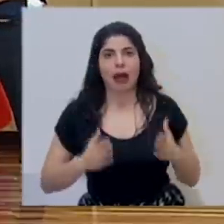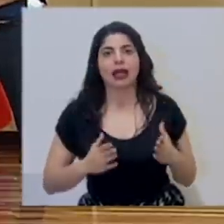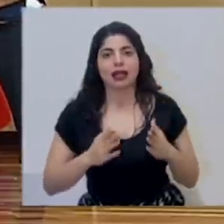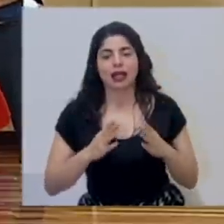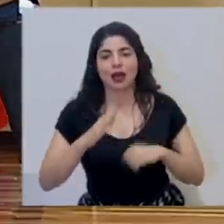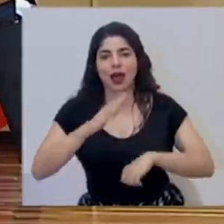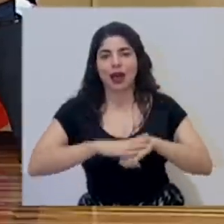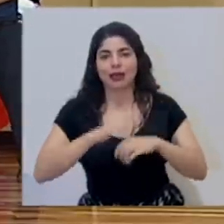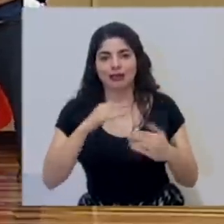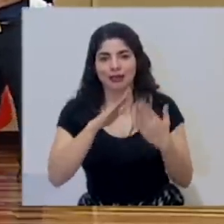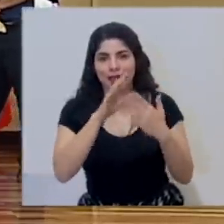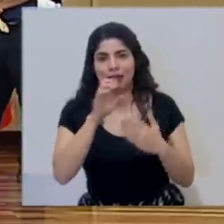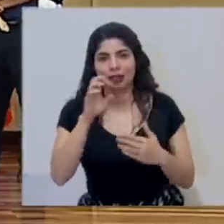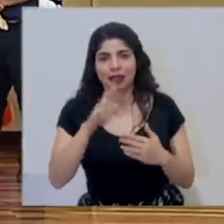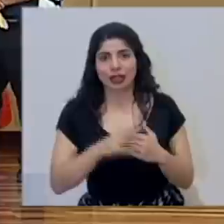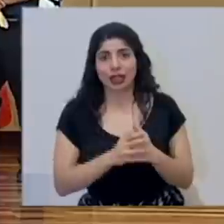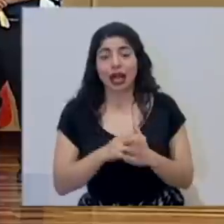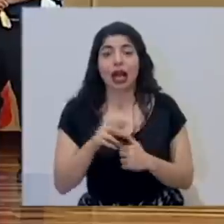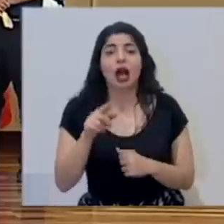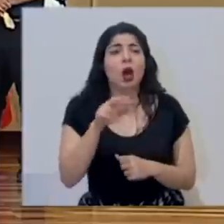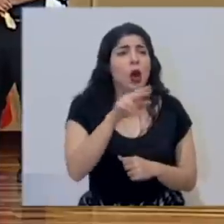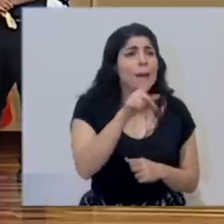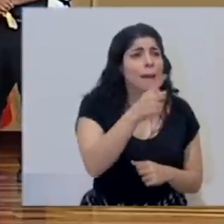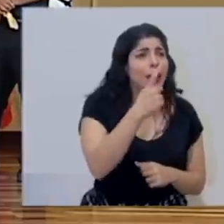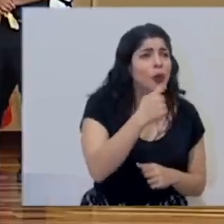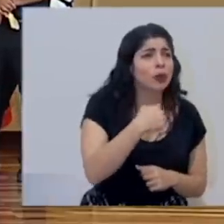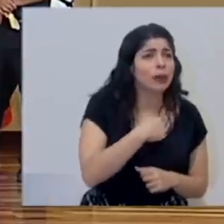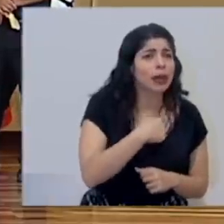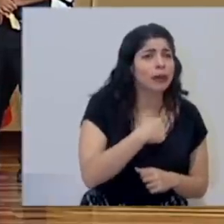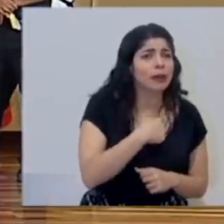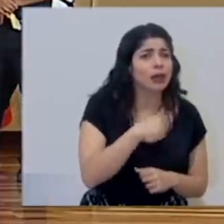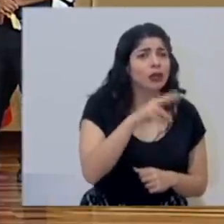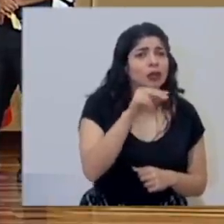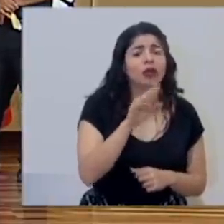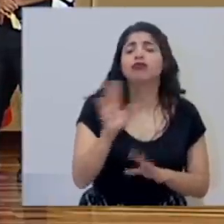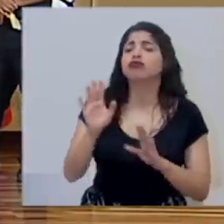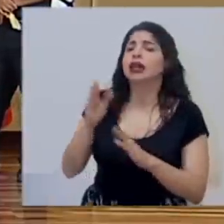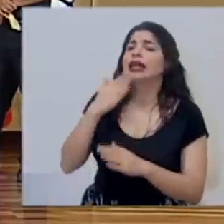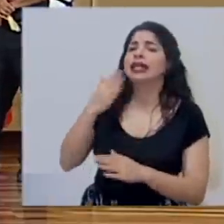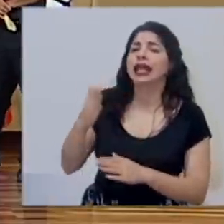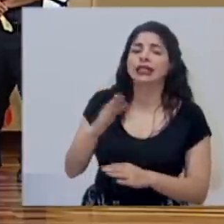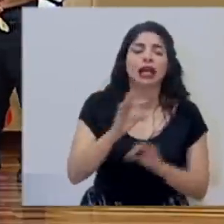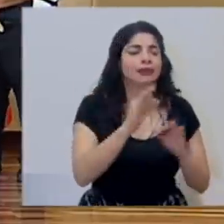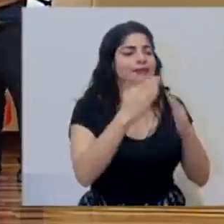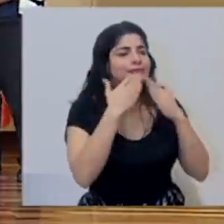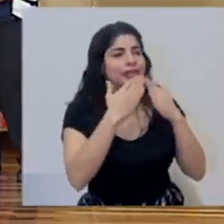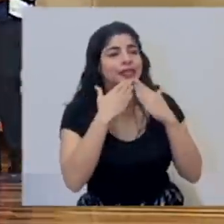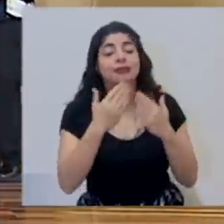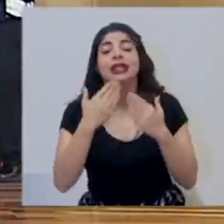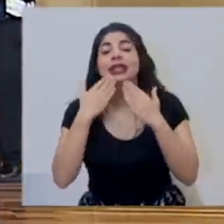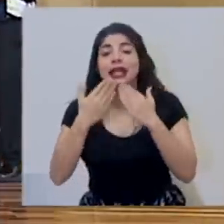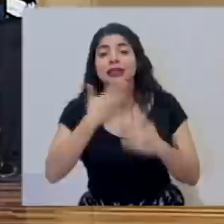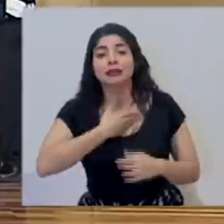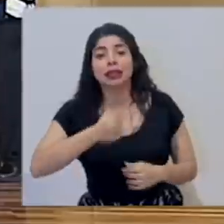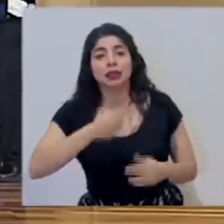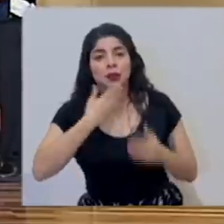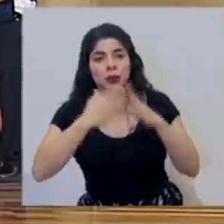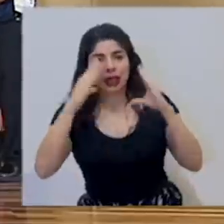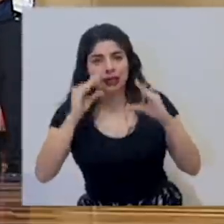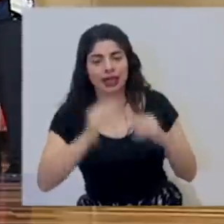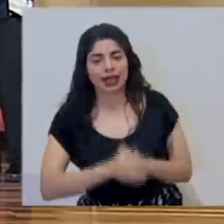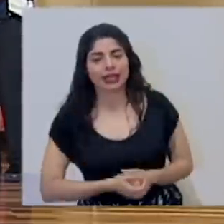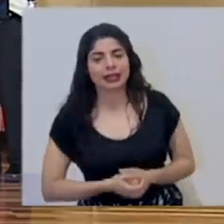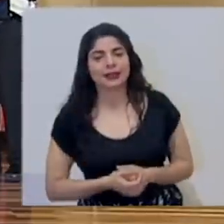acreditan en Costa Rica. ¿La compañera tuviera una pregunta para mí? no... No, muchas gracias. Muchas gracias, señor presidente. Muy buenas